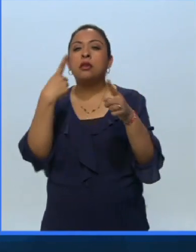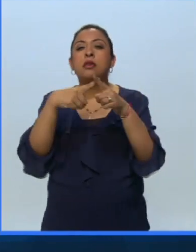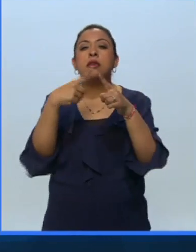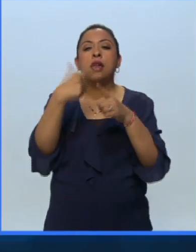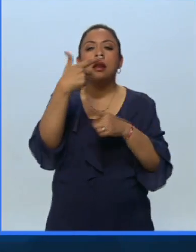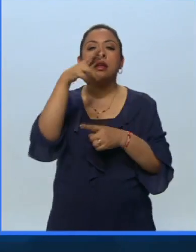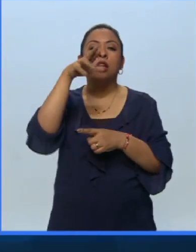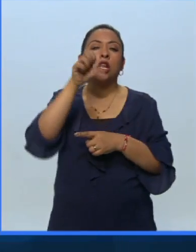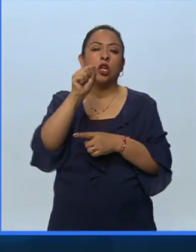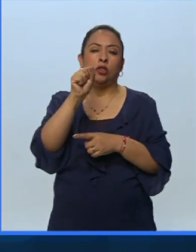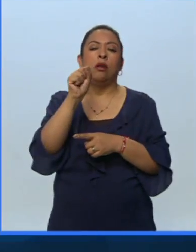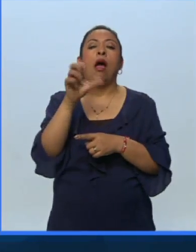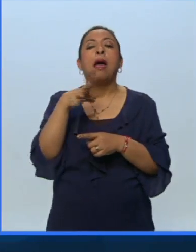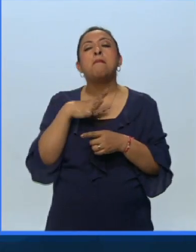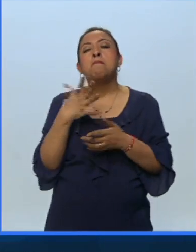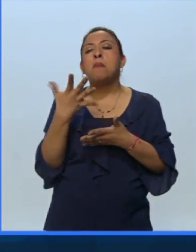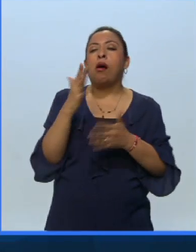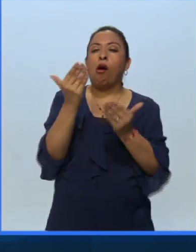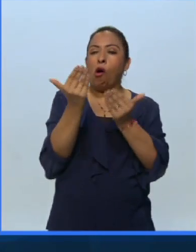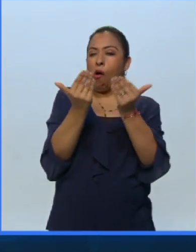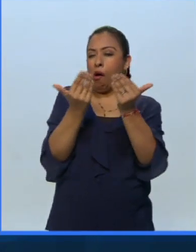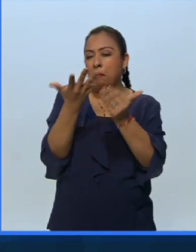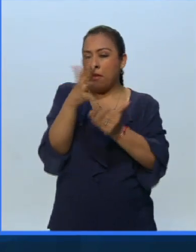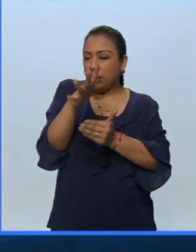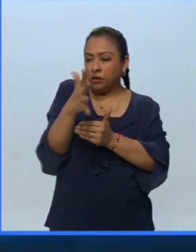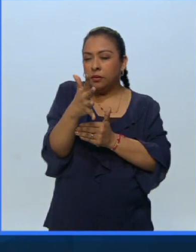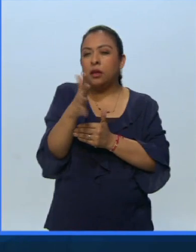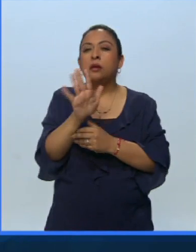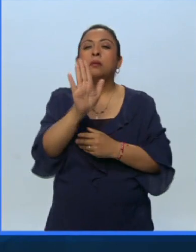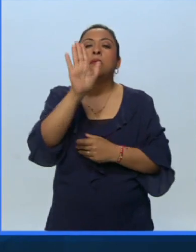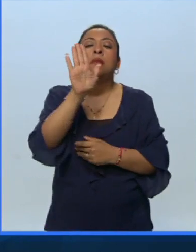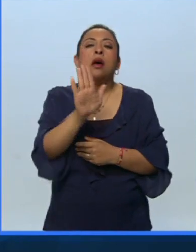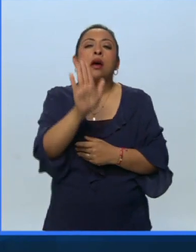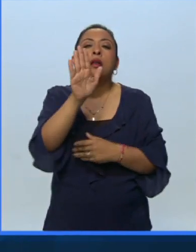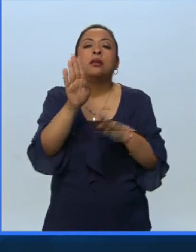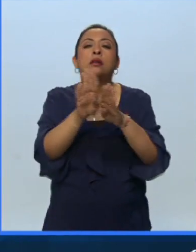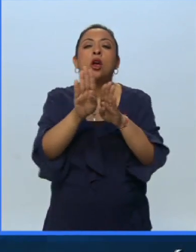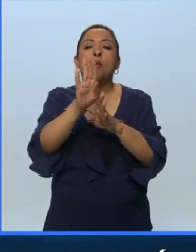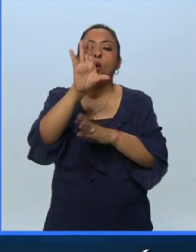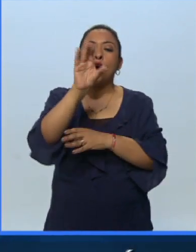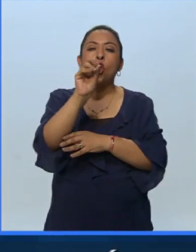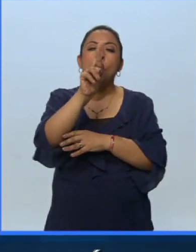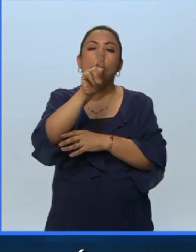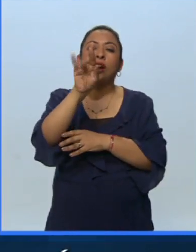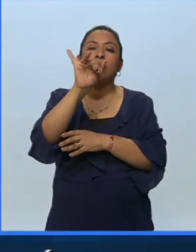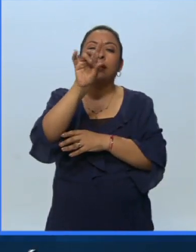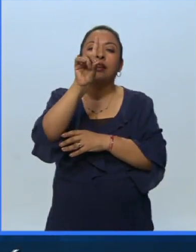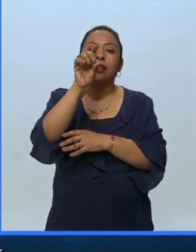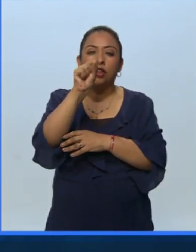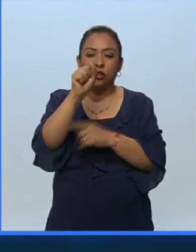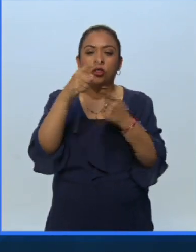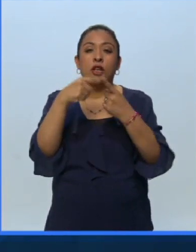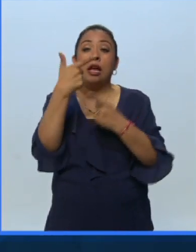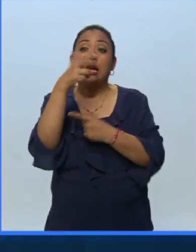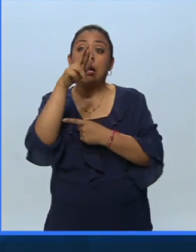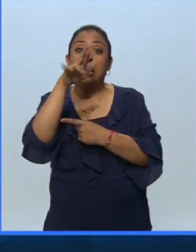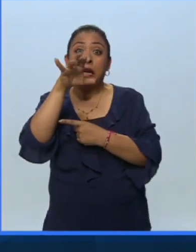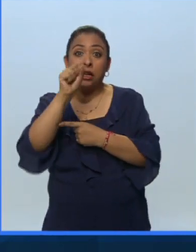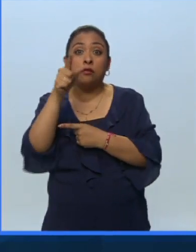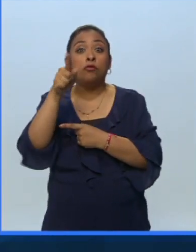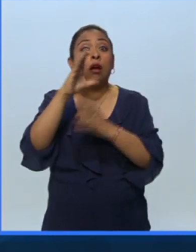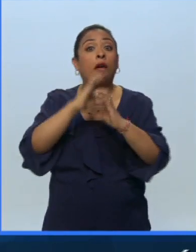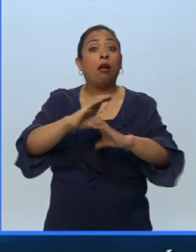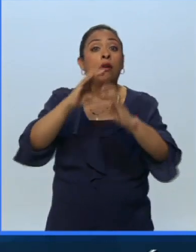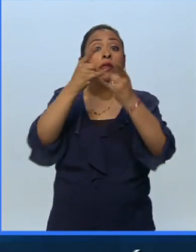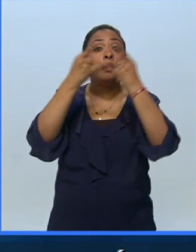gríos. Por poner un paralelo más o menos próximo, digamos que son como los corridos, es decir, son los gríos quienes cantan